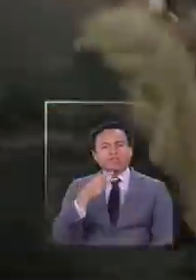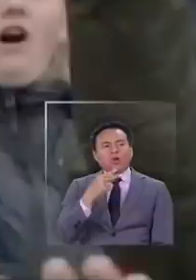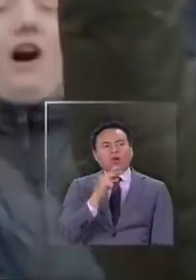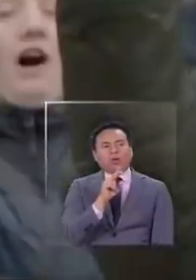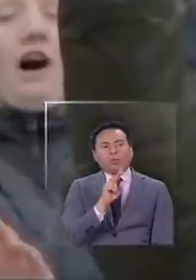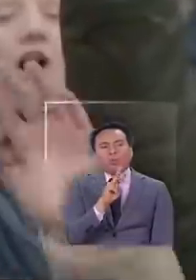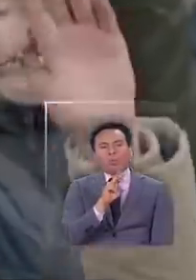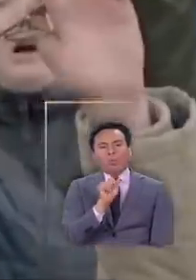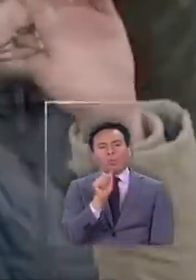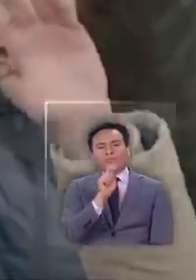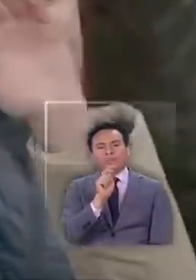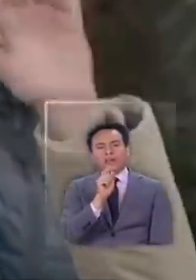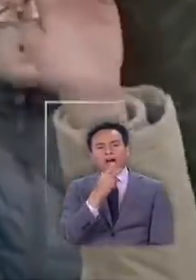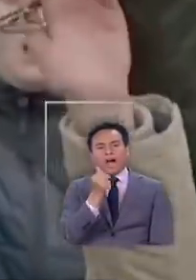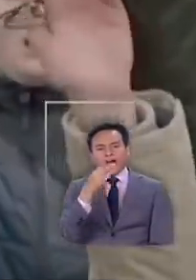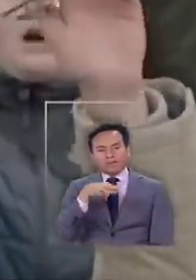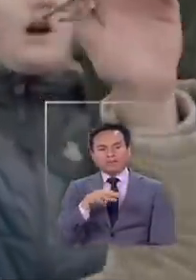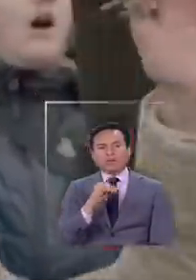United